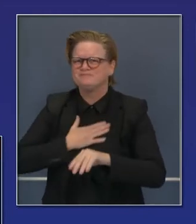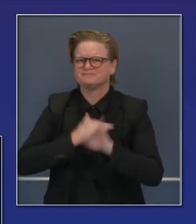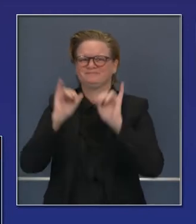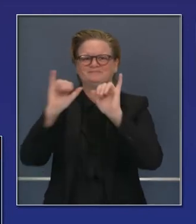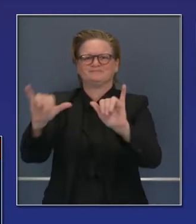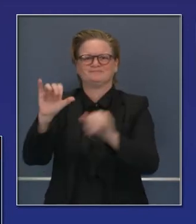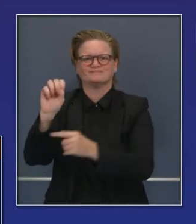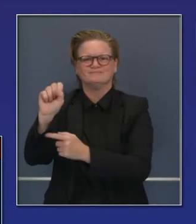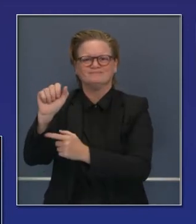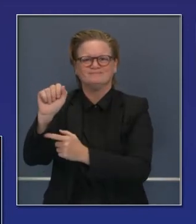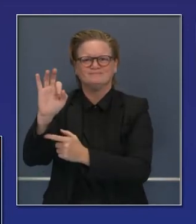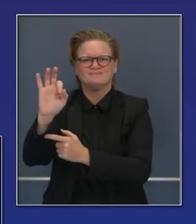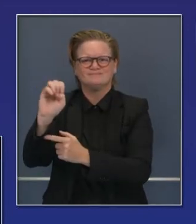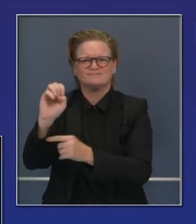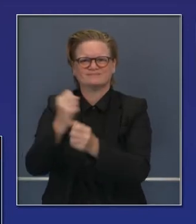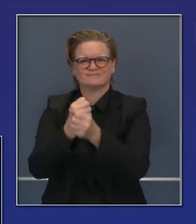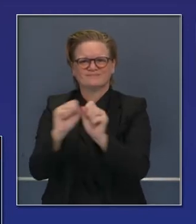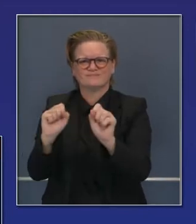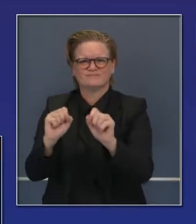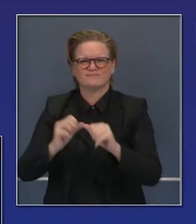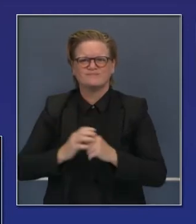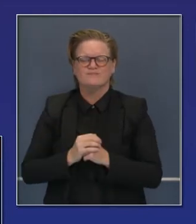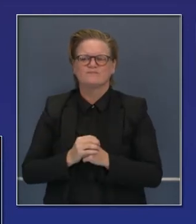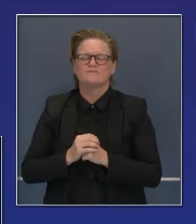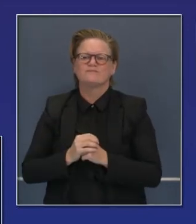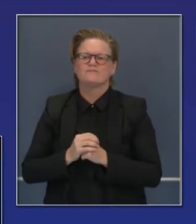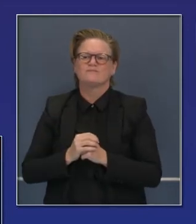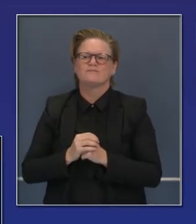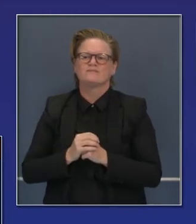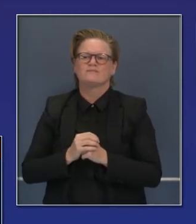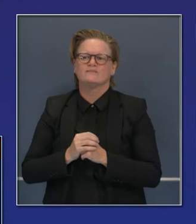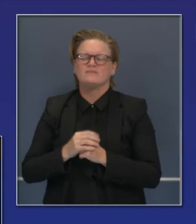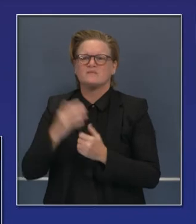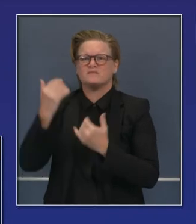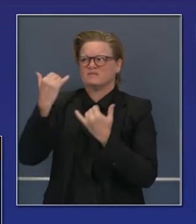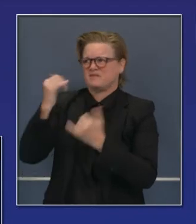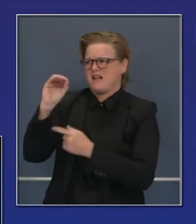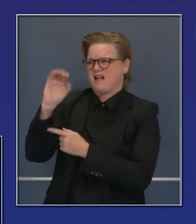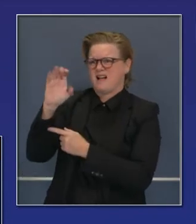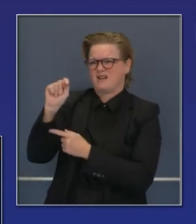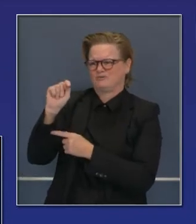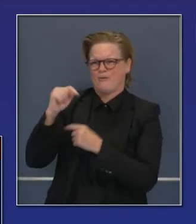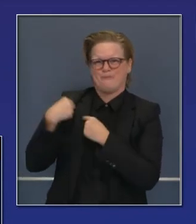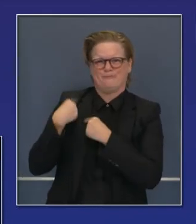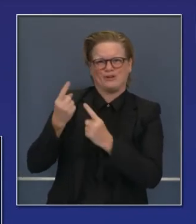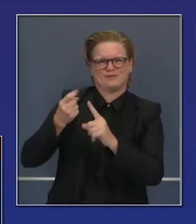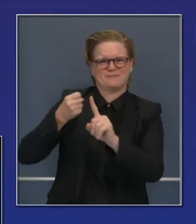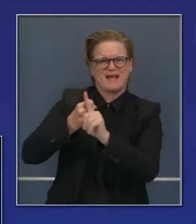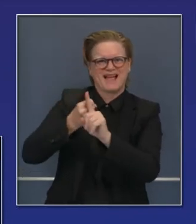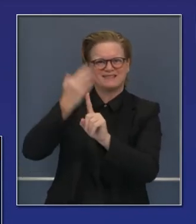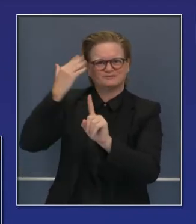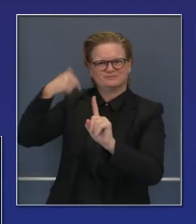cuidadosos en una temporada de sequía récord. En California estamos experimentando